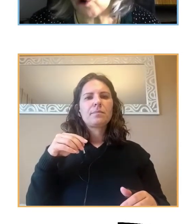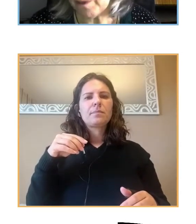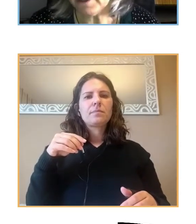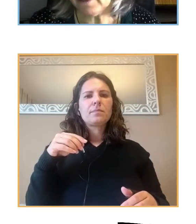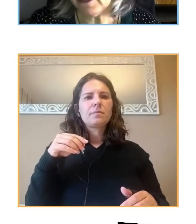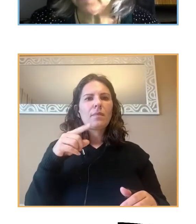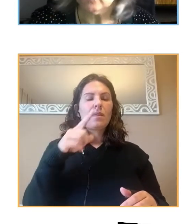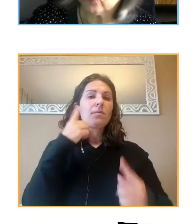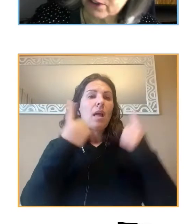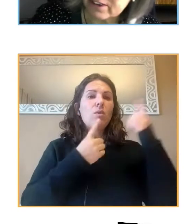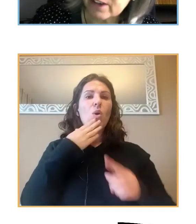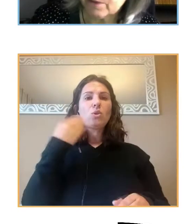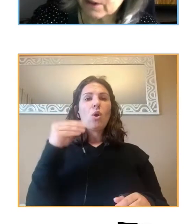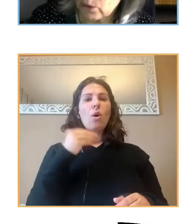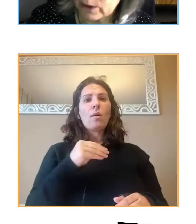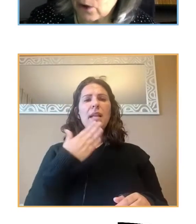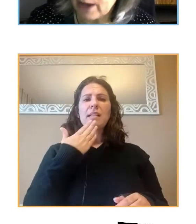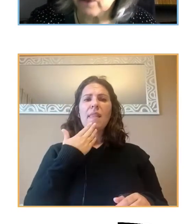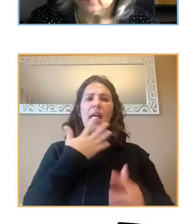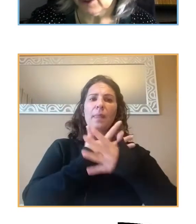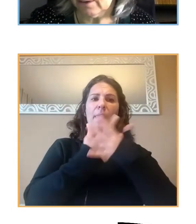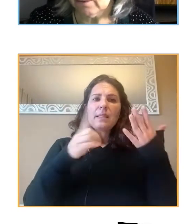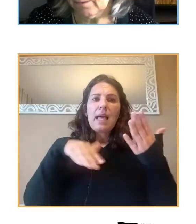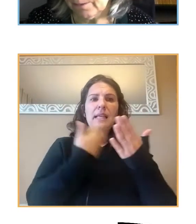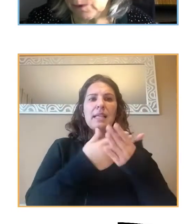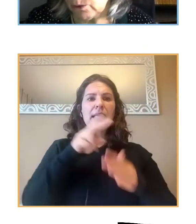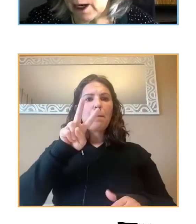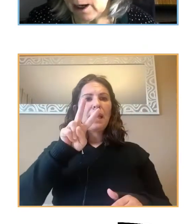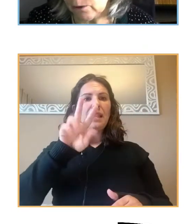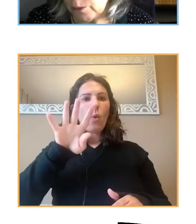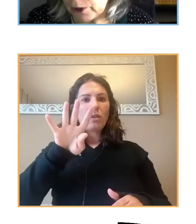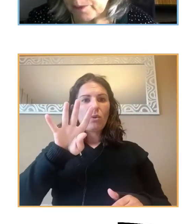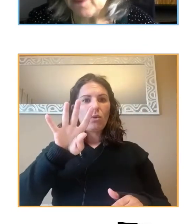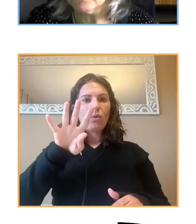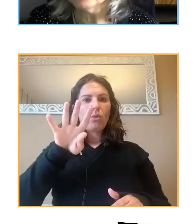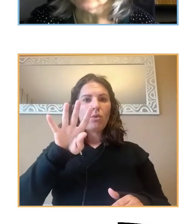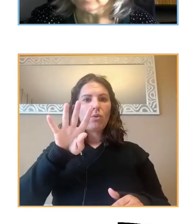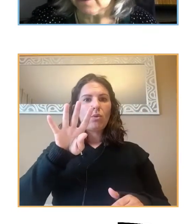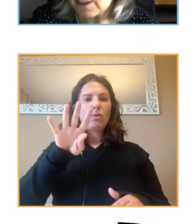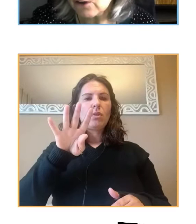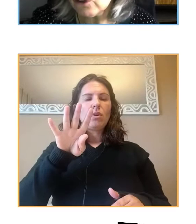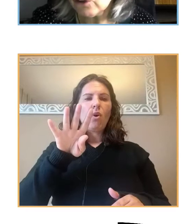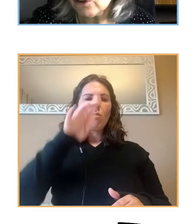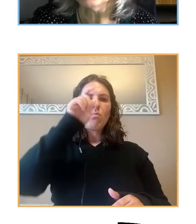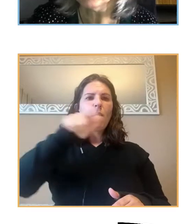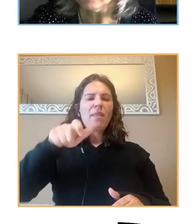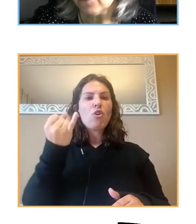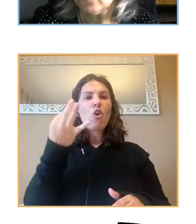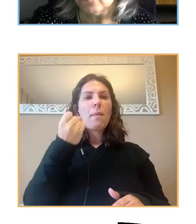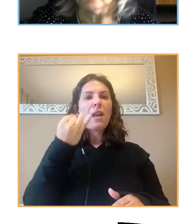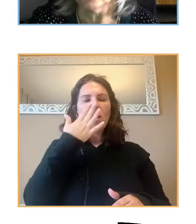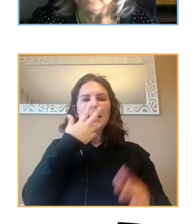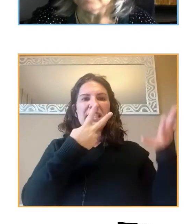hubo jóvenes entre los 16 y 24 años en un número de población de 700 y 1